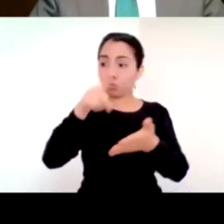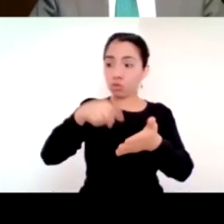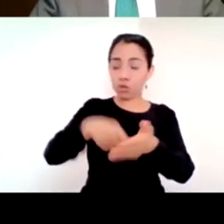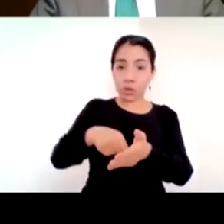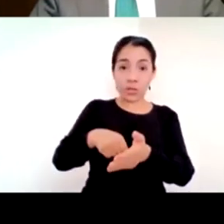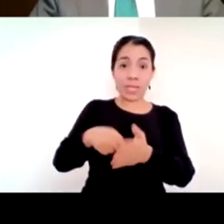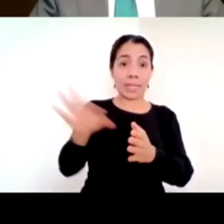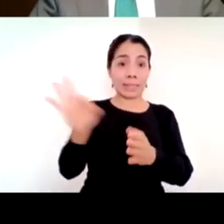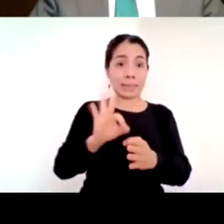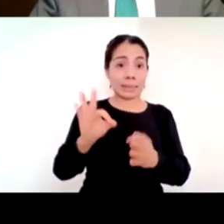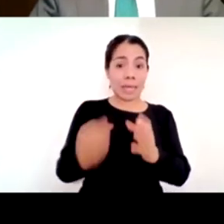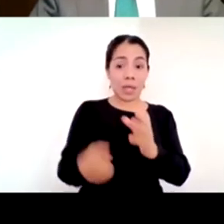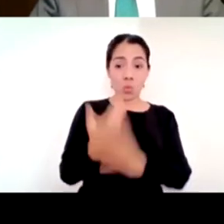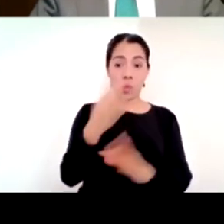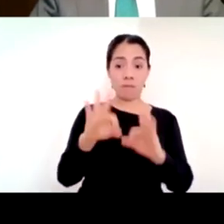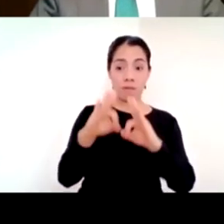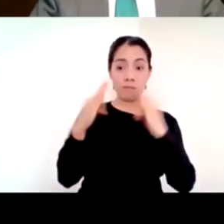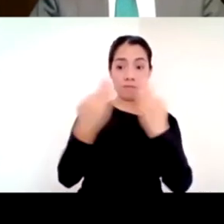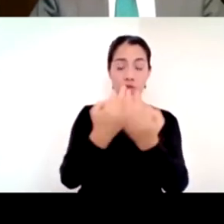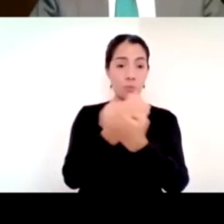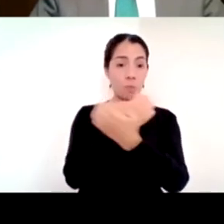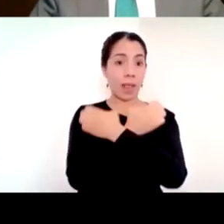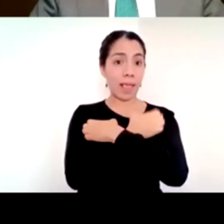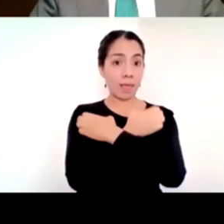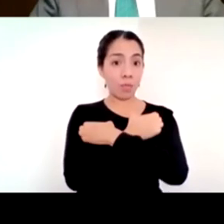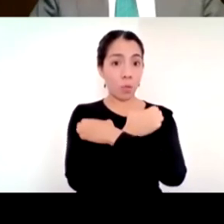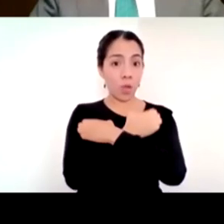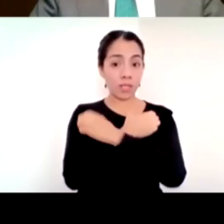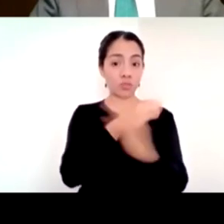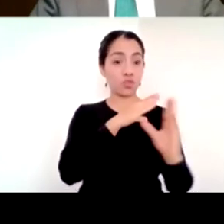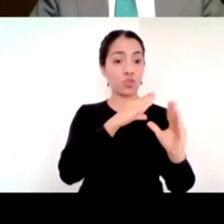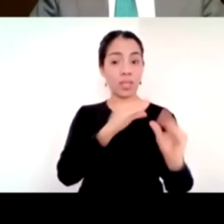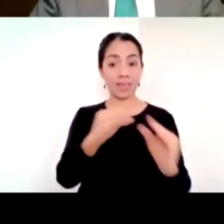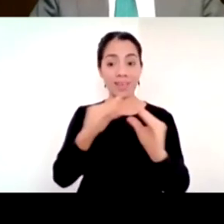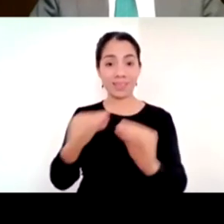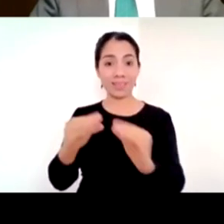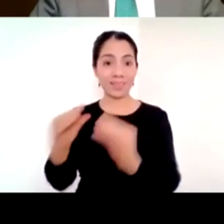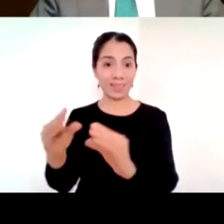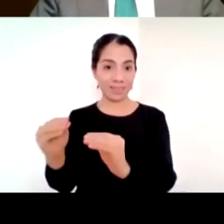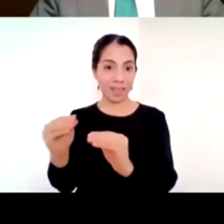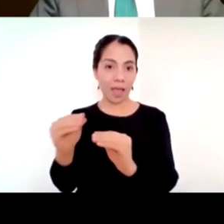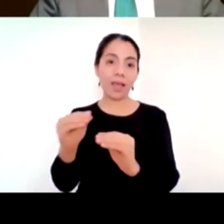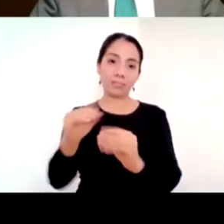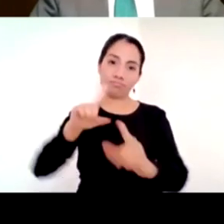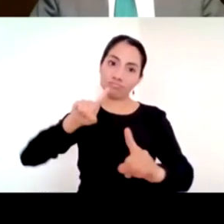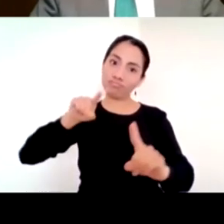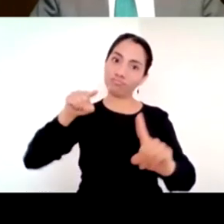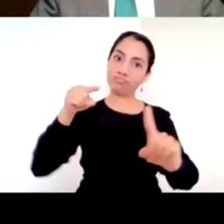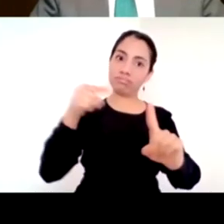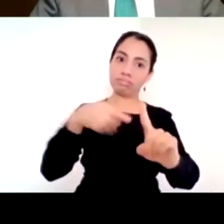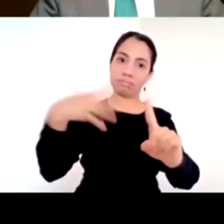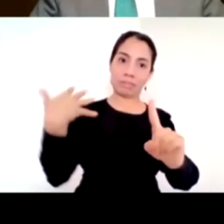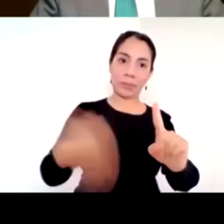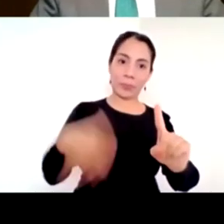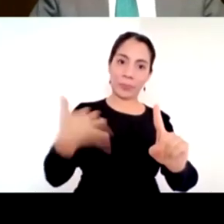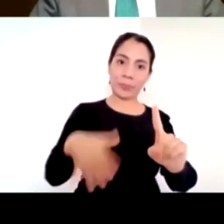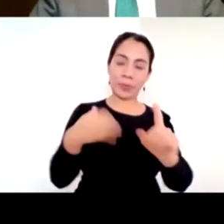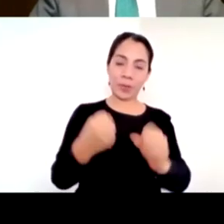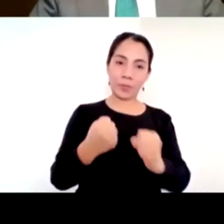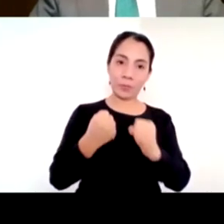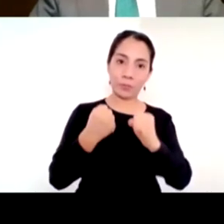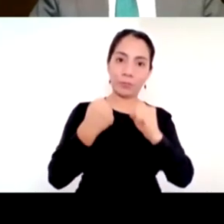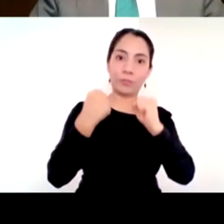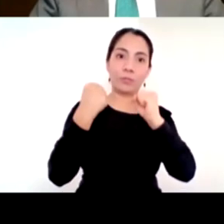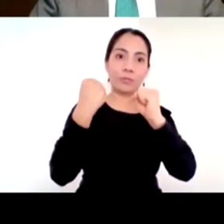tan reducido, creo que es un tema mayor. Otra cosa, y es algo de lo que me